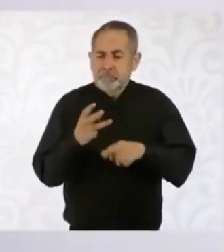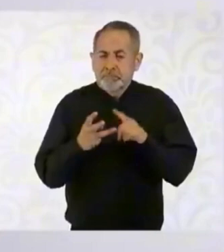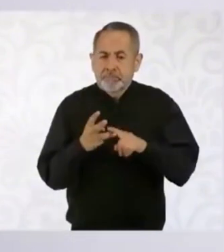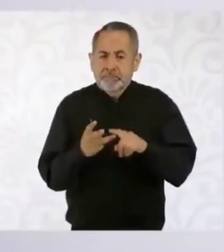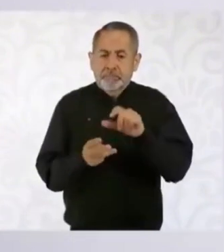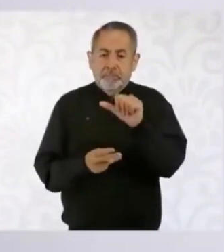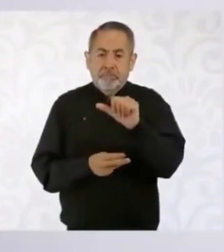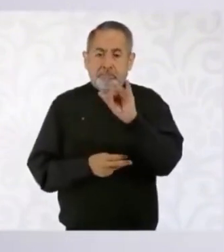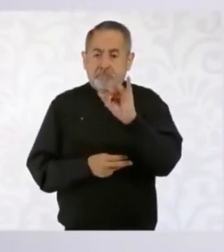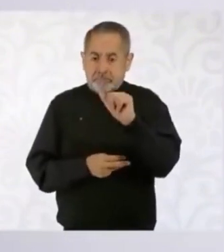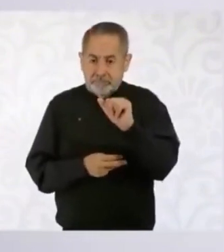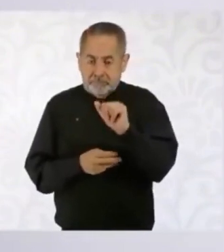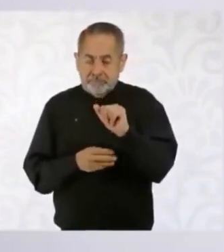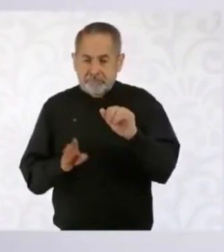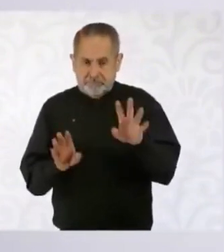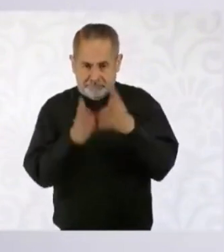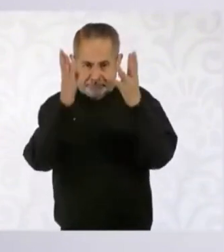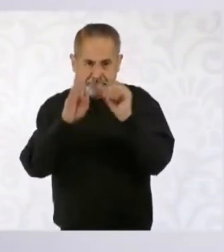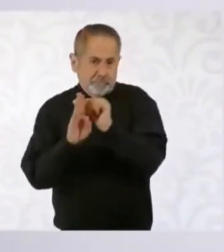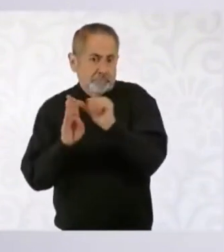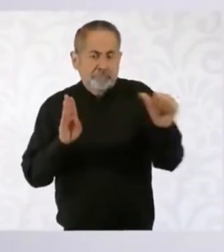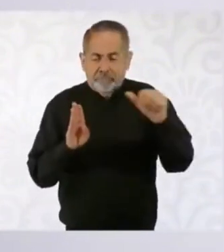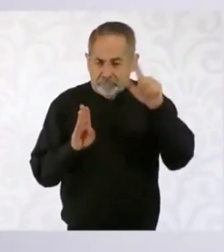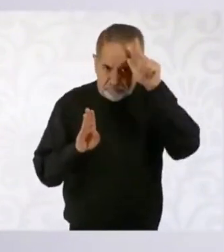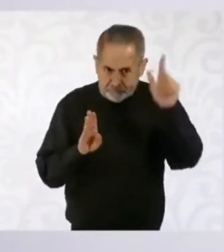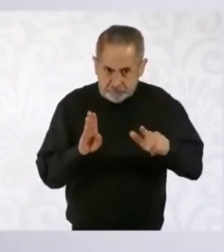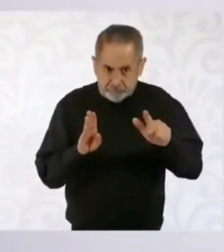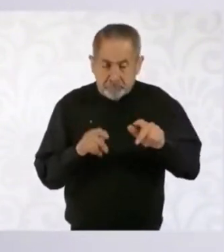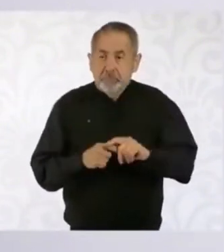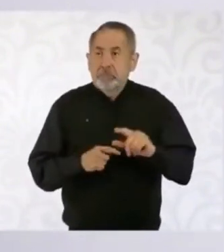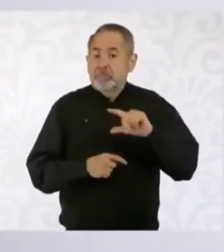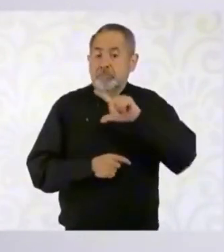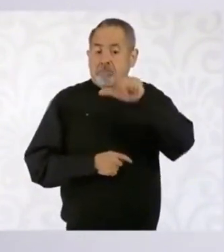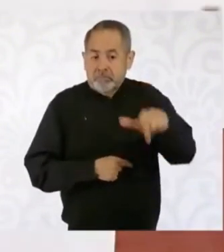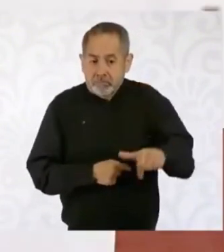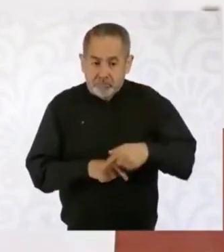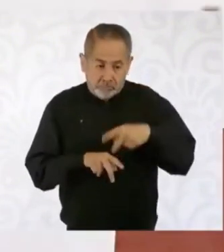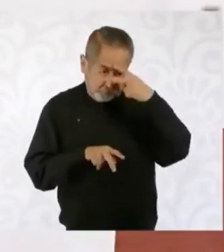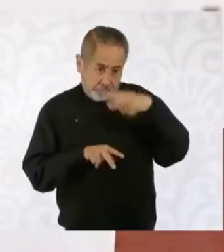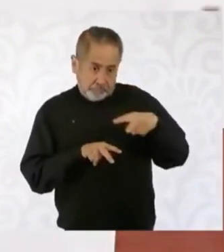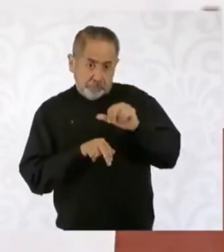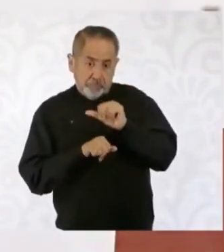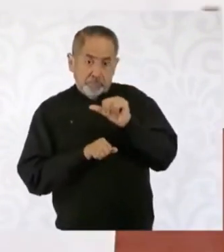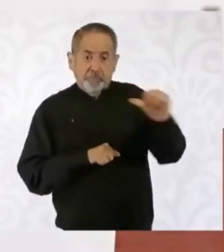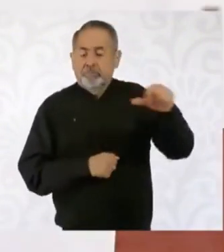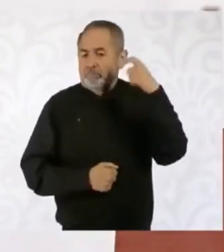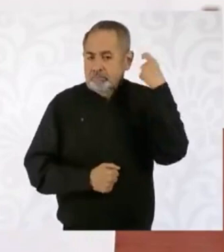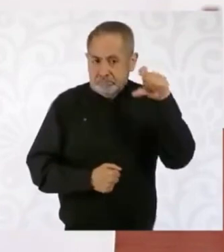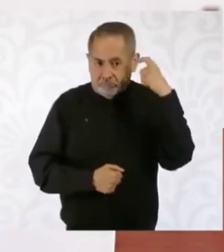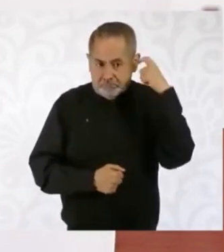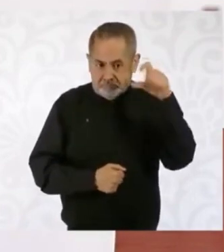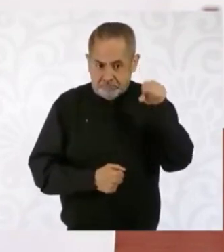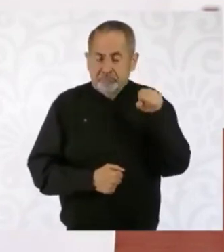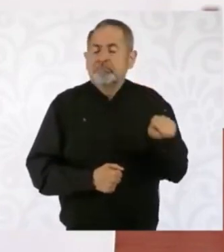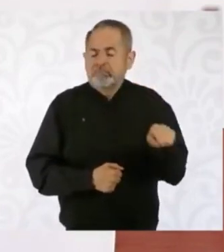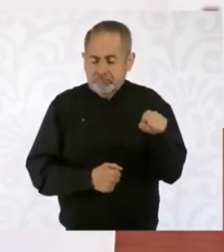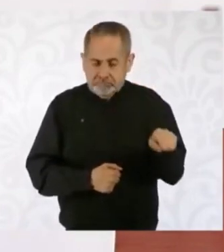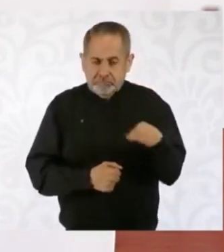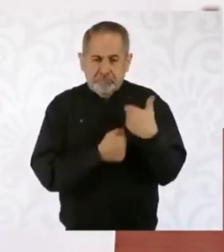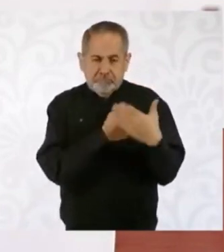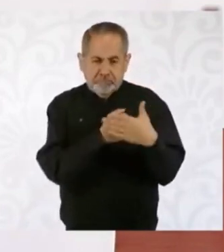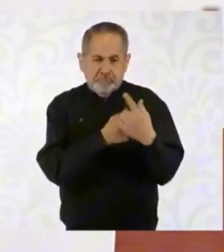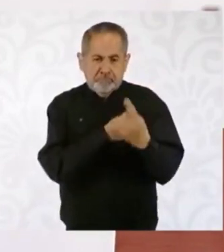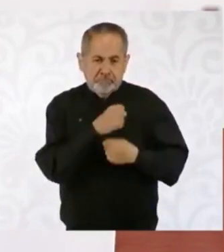Pachuca y después el México Querétaro. Entonces, esos son los que vamos a iniciar el próximo año,